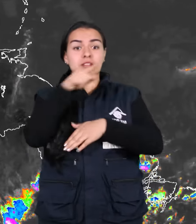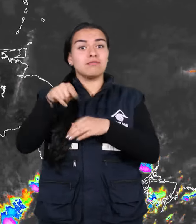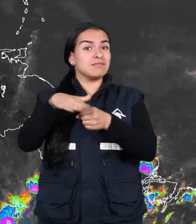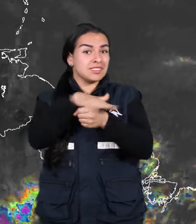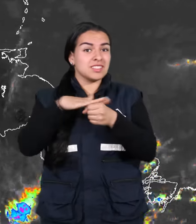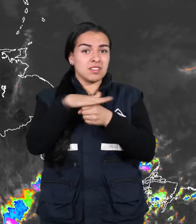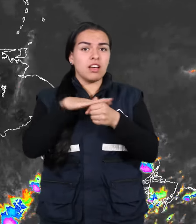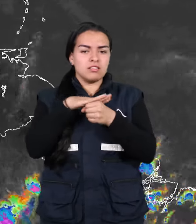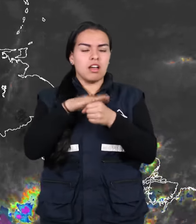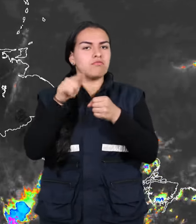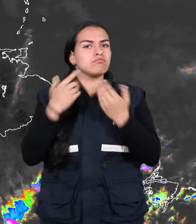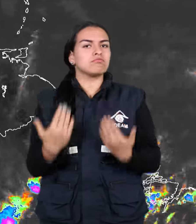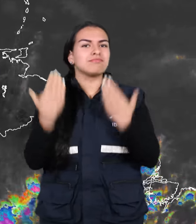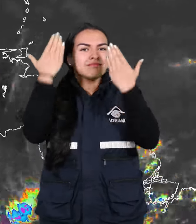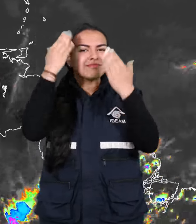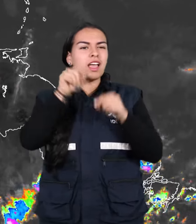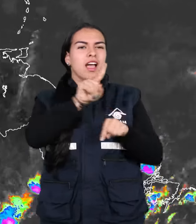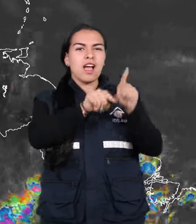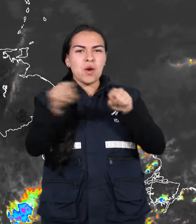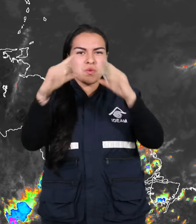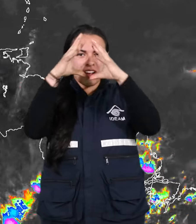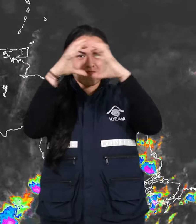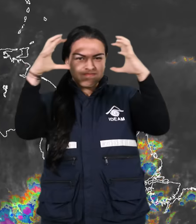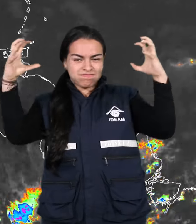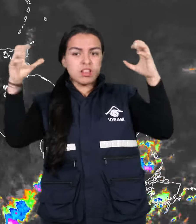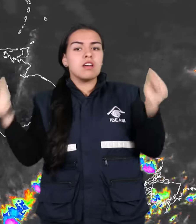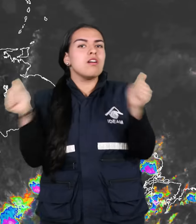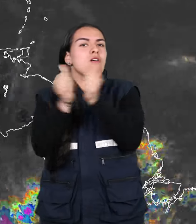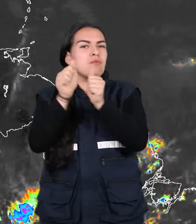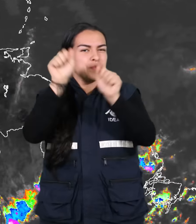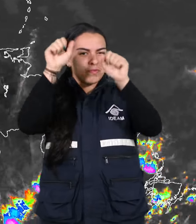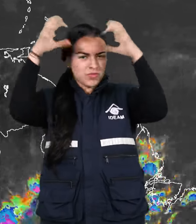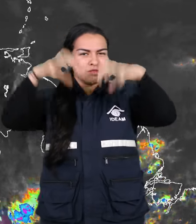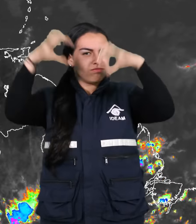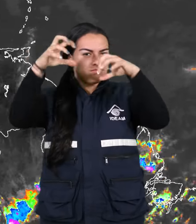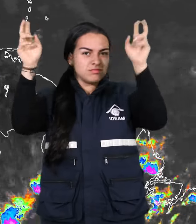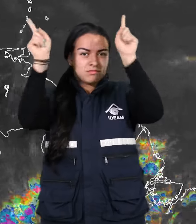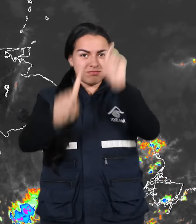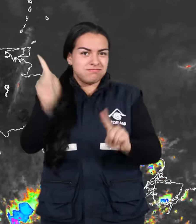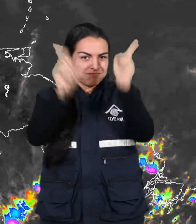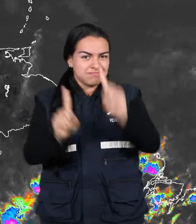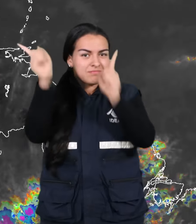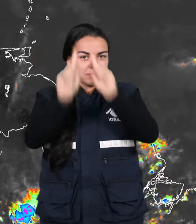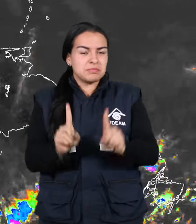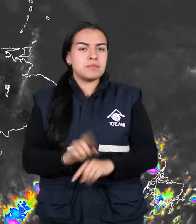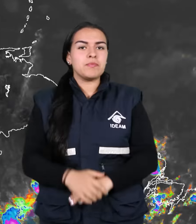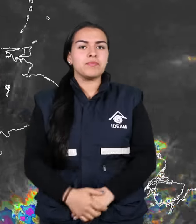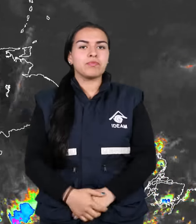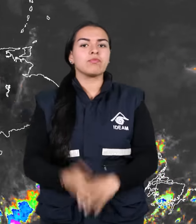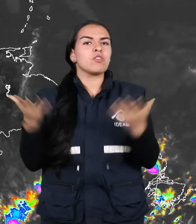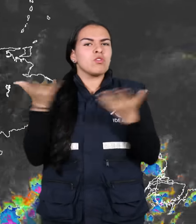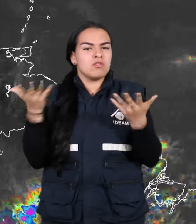horas ha favorecido algunas nubes densas acompañadas de lluvias y tormentas eléctricas en algunos casos en